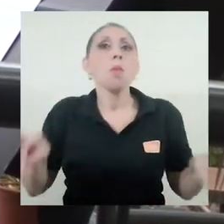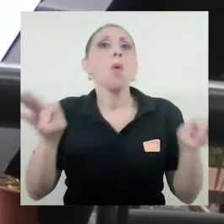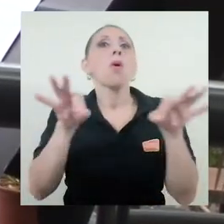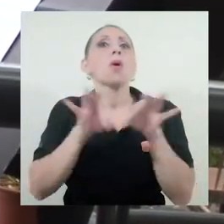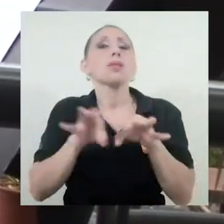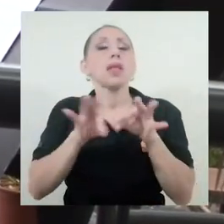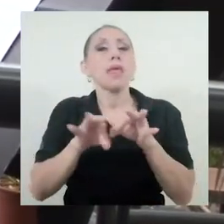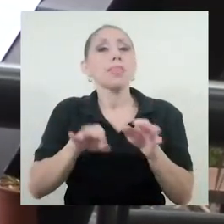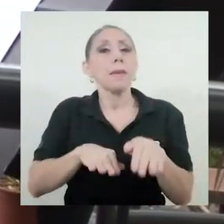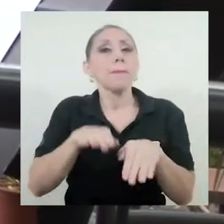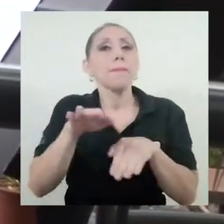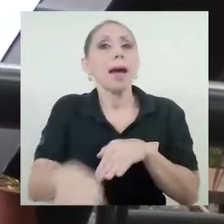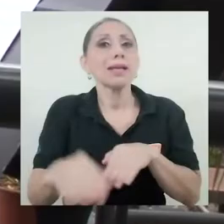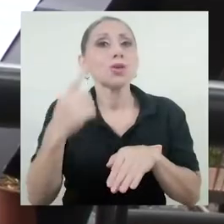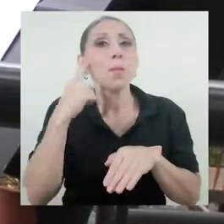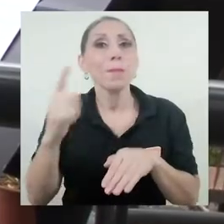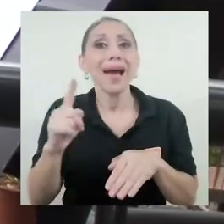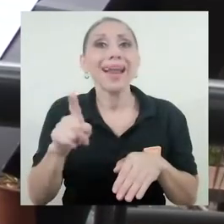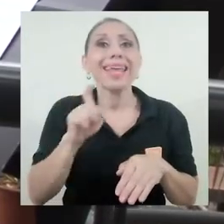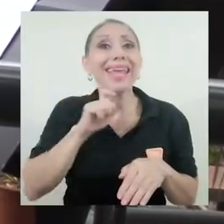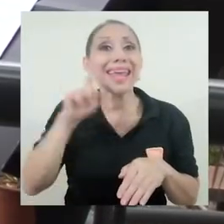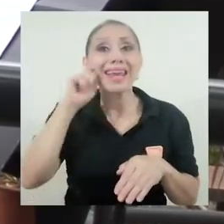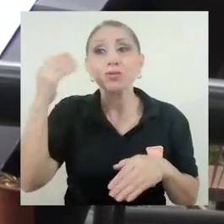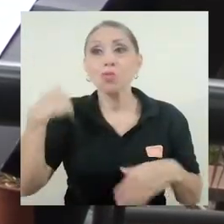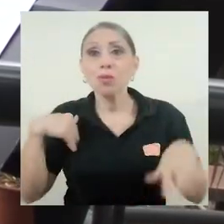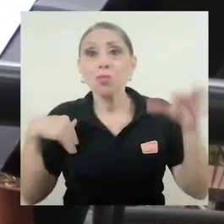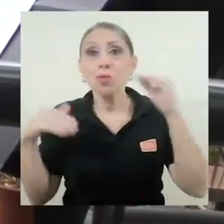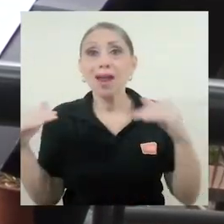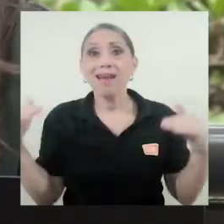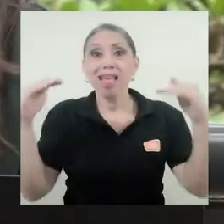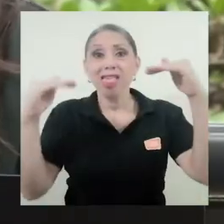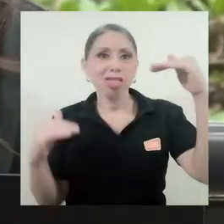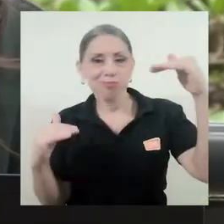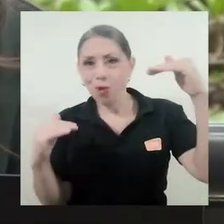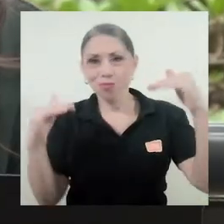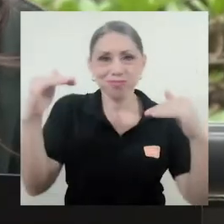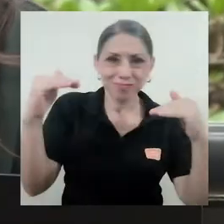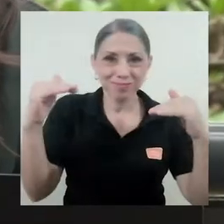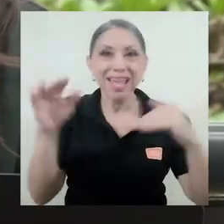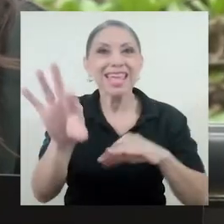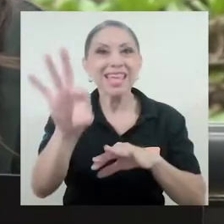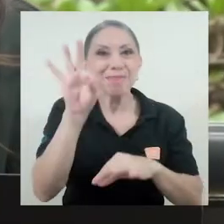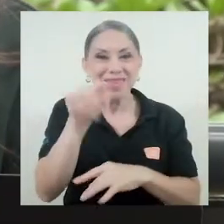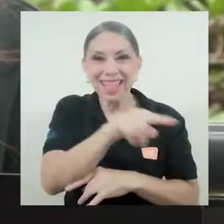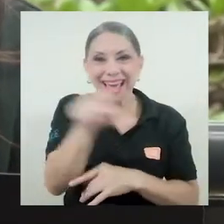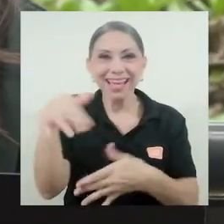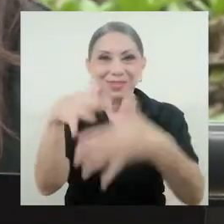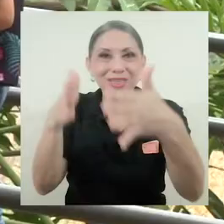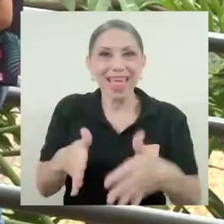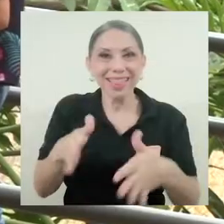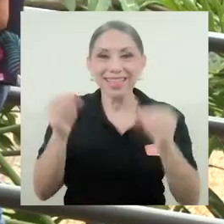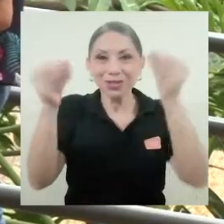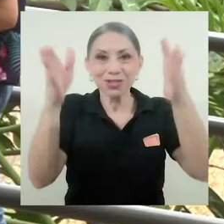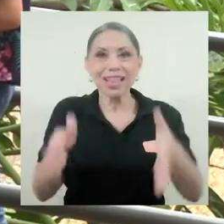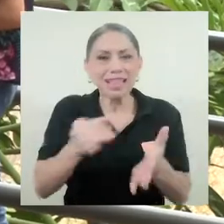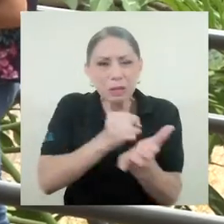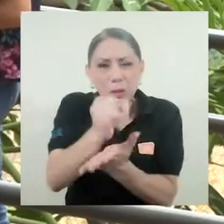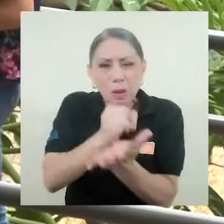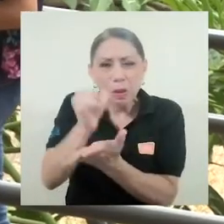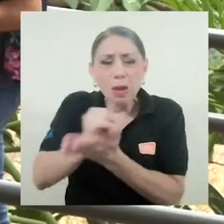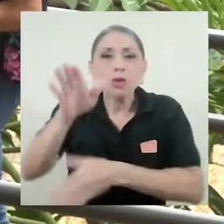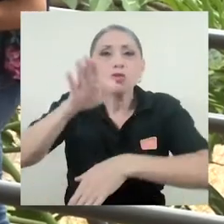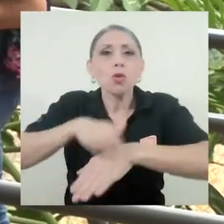un importante paso para la eliminación de la brecha entre géneros e invita a estudiantes y docentes a realizar